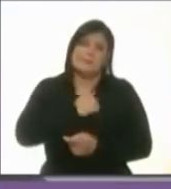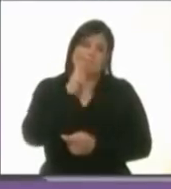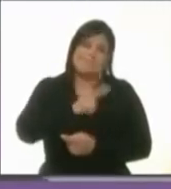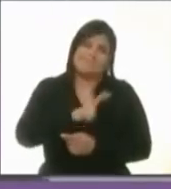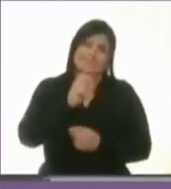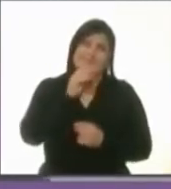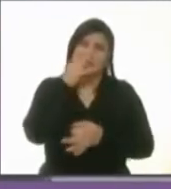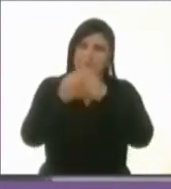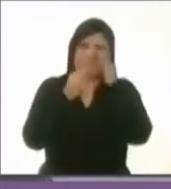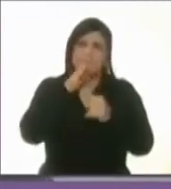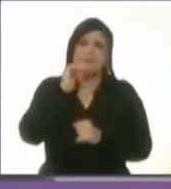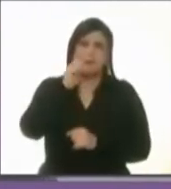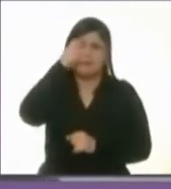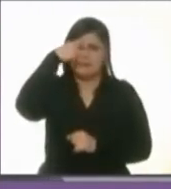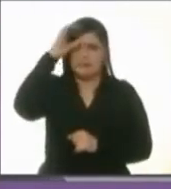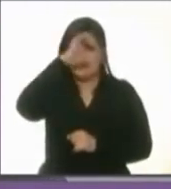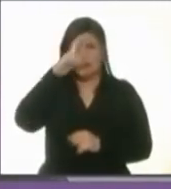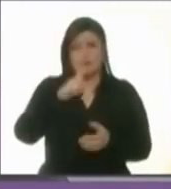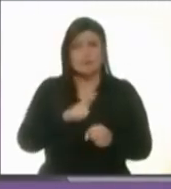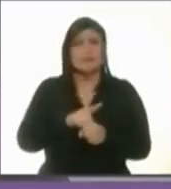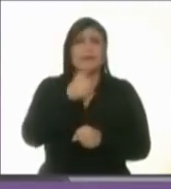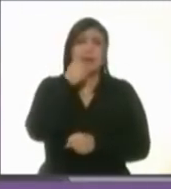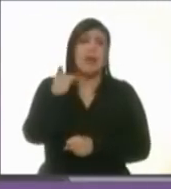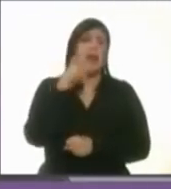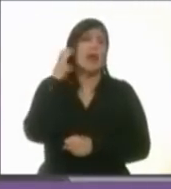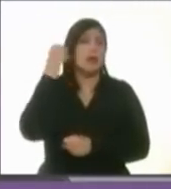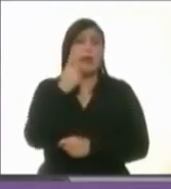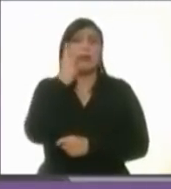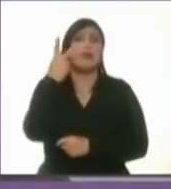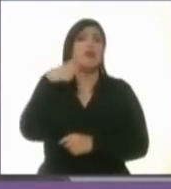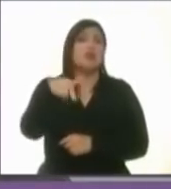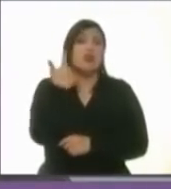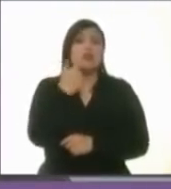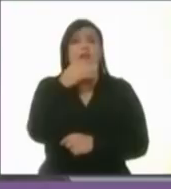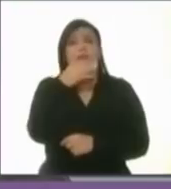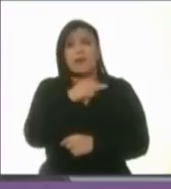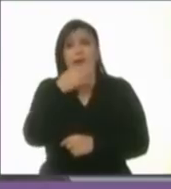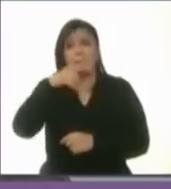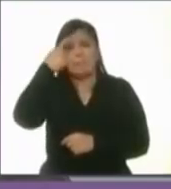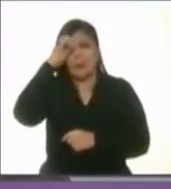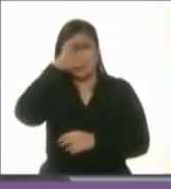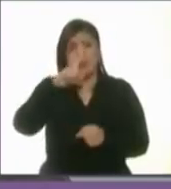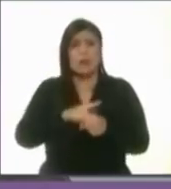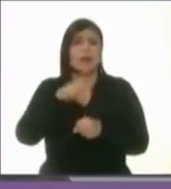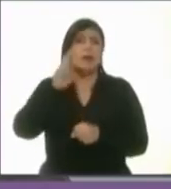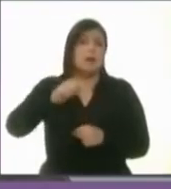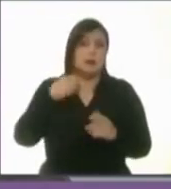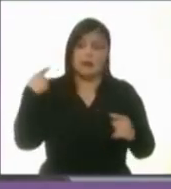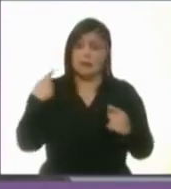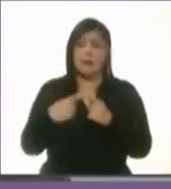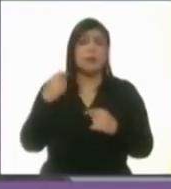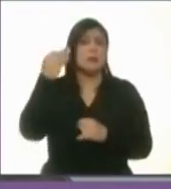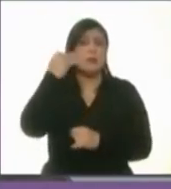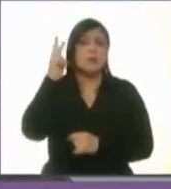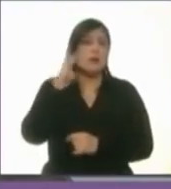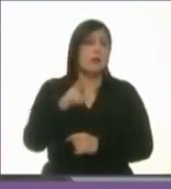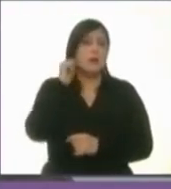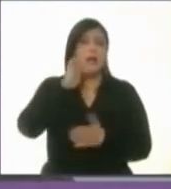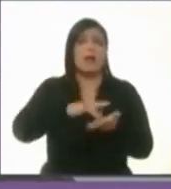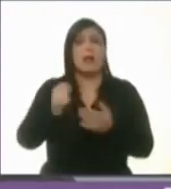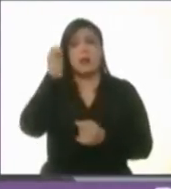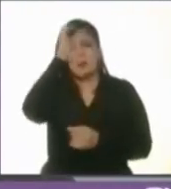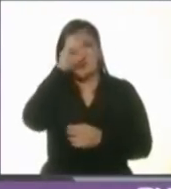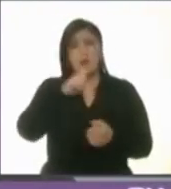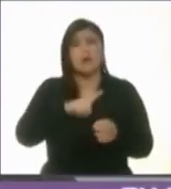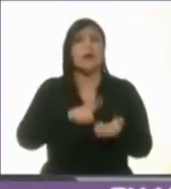Claudia ha propuesto 12 festivales al año cuando en estos tiempos gracias a la comunidad artística y cultural se realizan